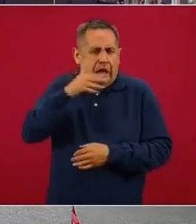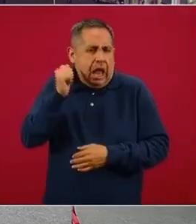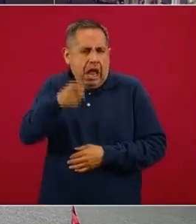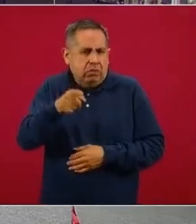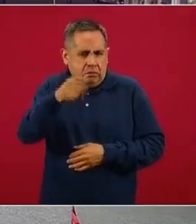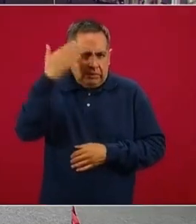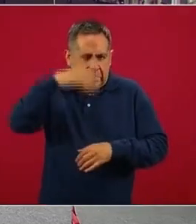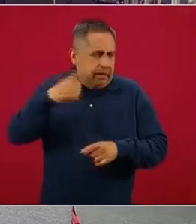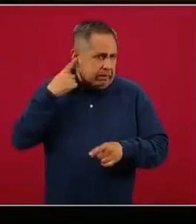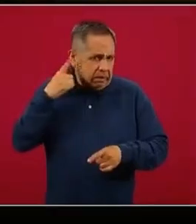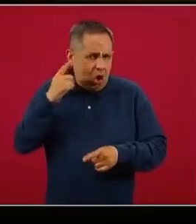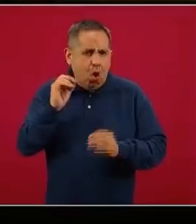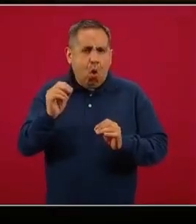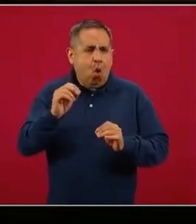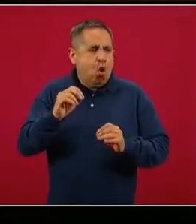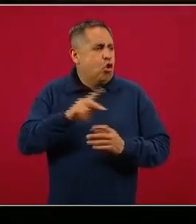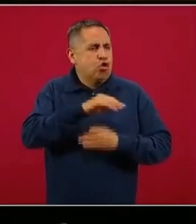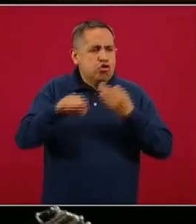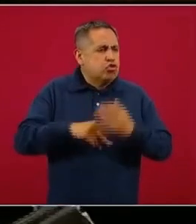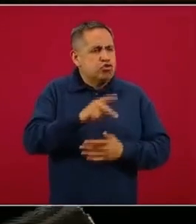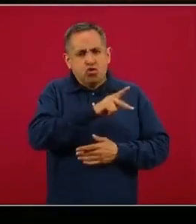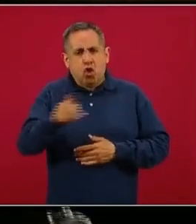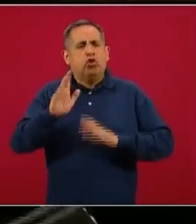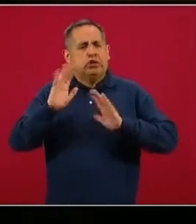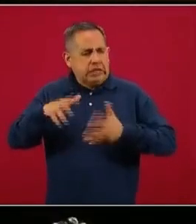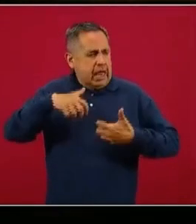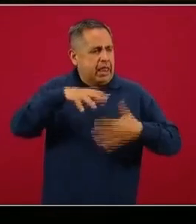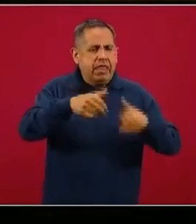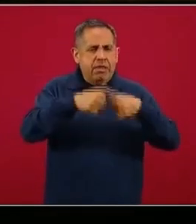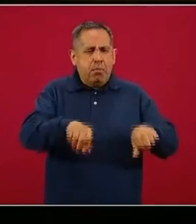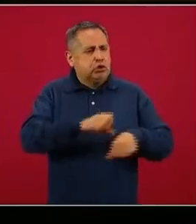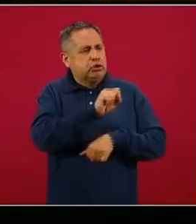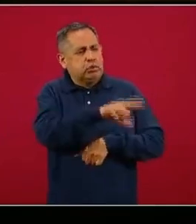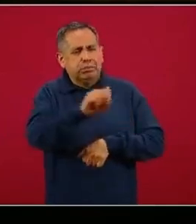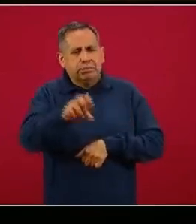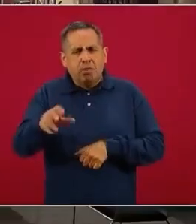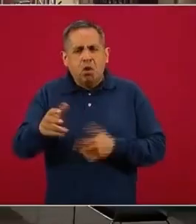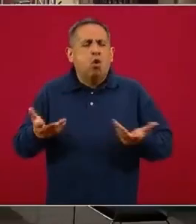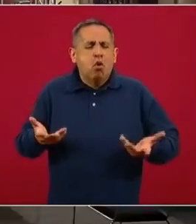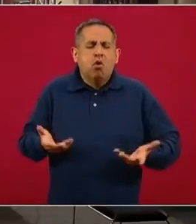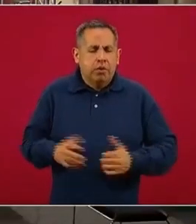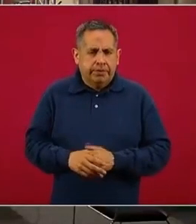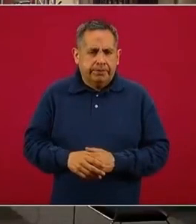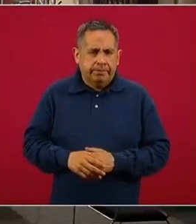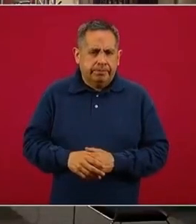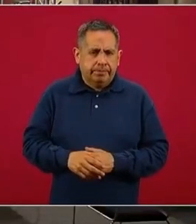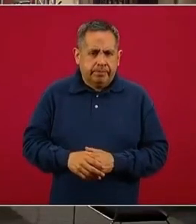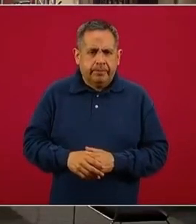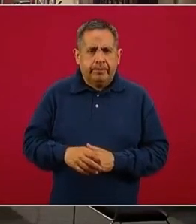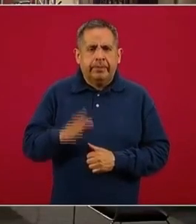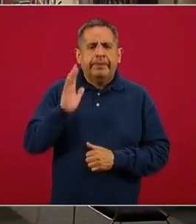secretaría si ya cuando todo mundo ya podrá tener los depósitos, cómo estaría la situación. Gracias. Sí, ya se